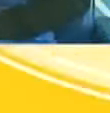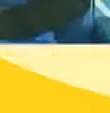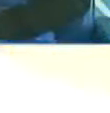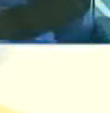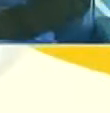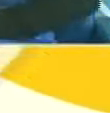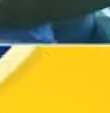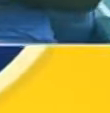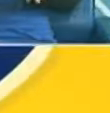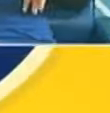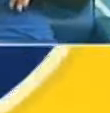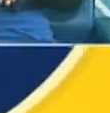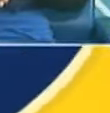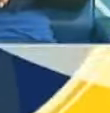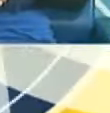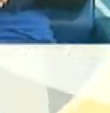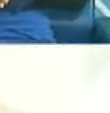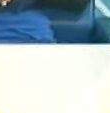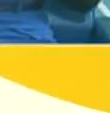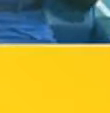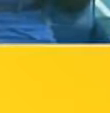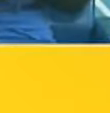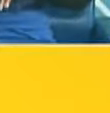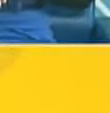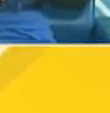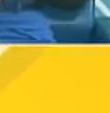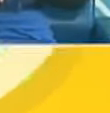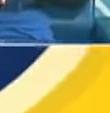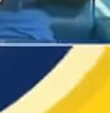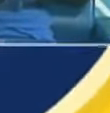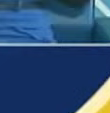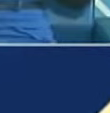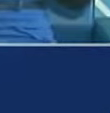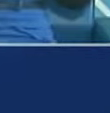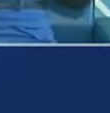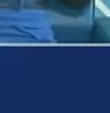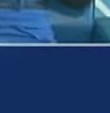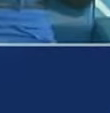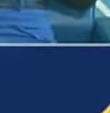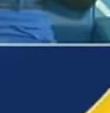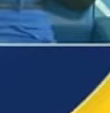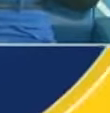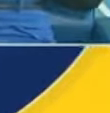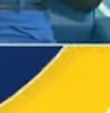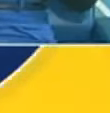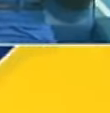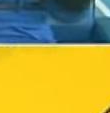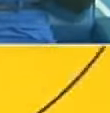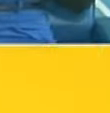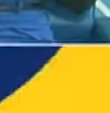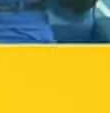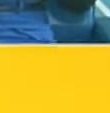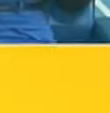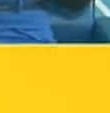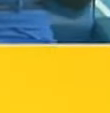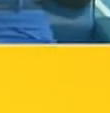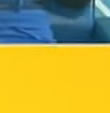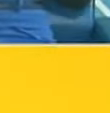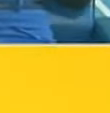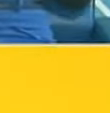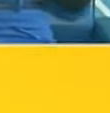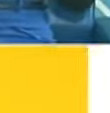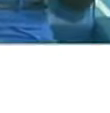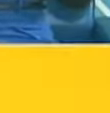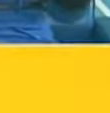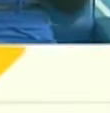Aquí estamos, Laudelino. Seguimos para llevarles a ustedes los pormenores, los detalles de este foro, el Foro Internacional de Medios